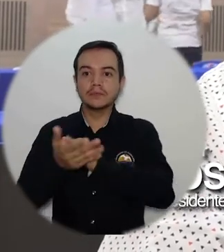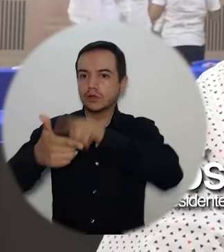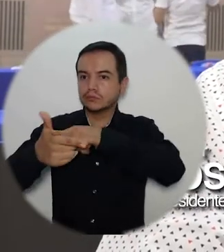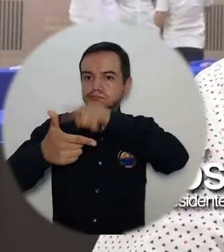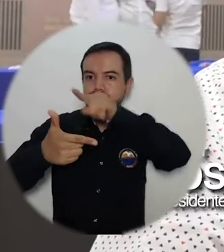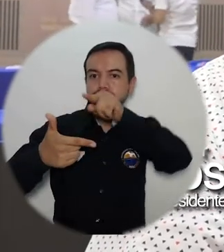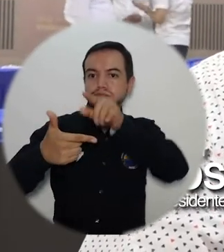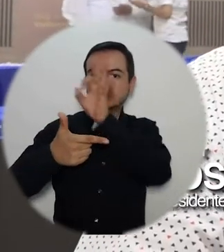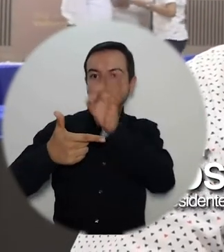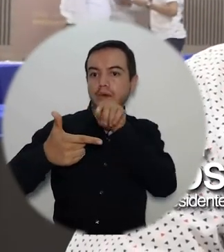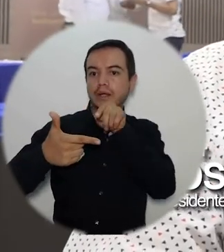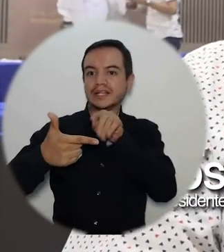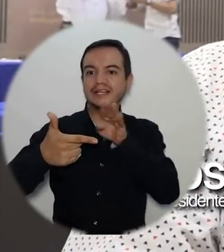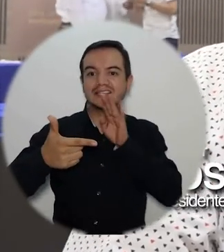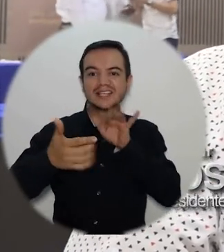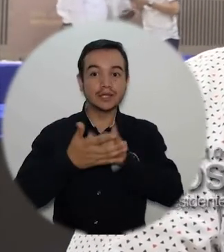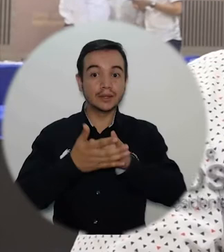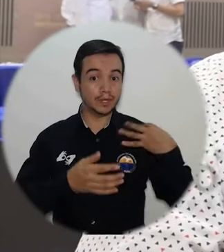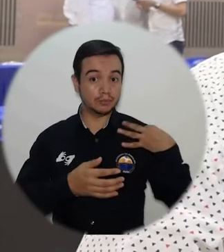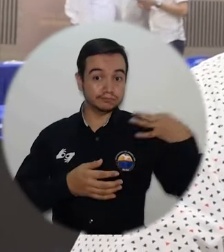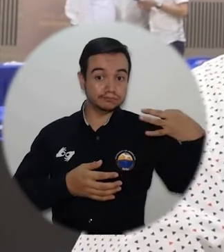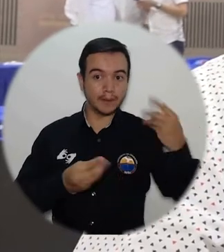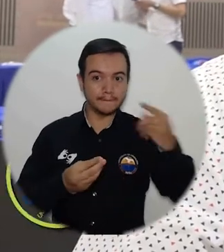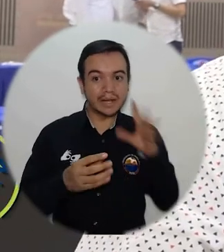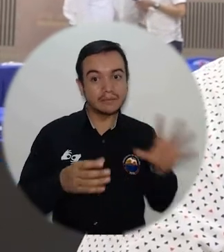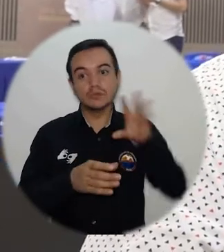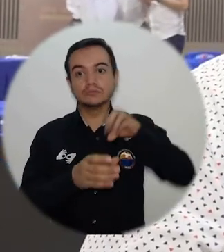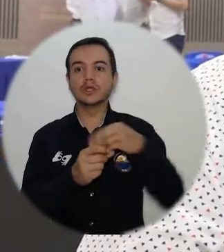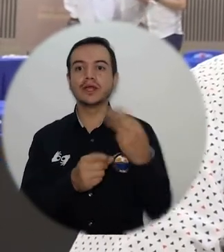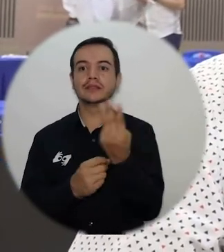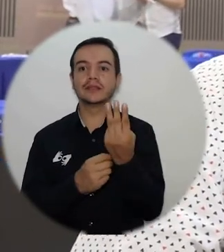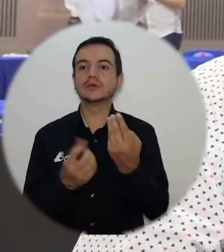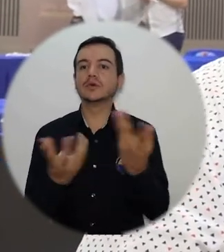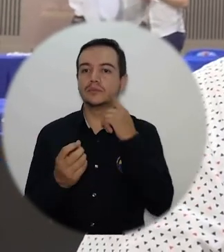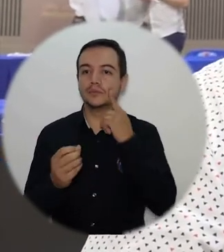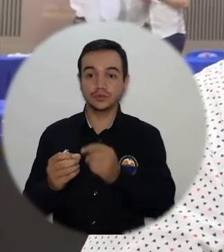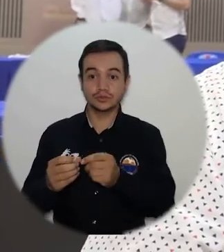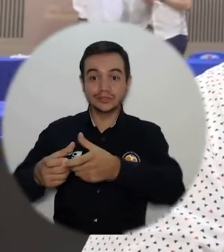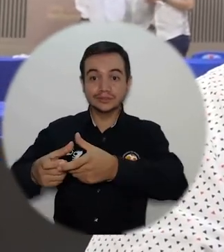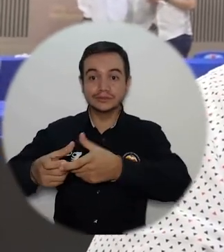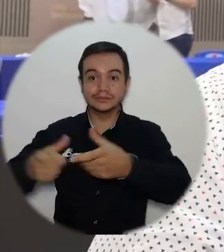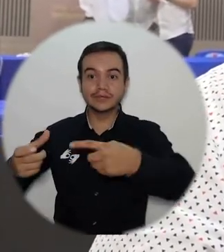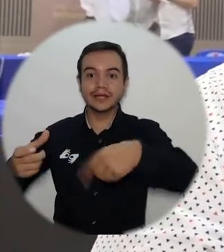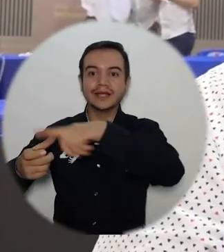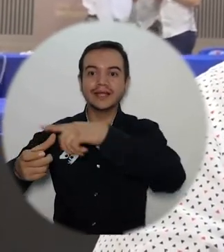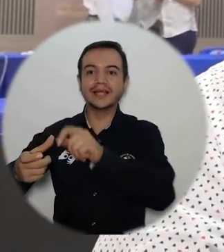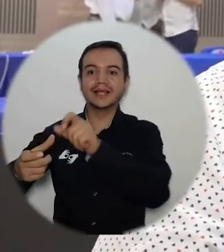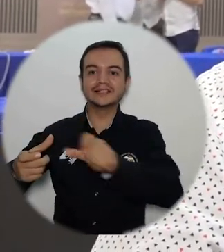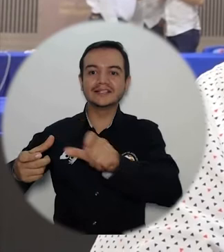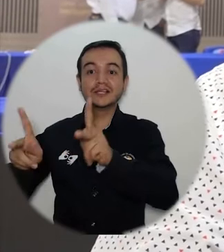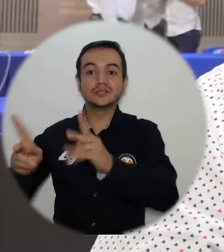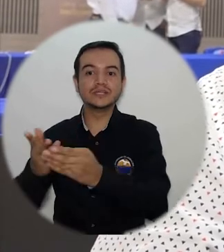los diferentes candidatos para ser incluidos en la terna son un 10% del censo en los